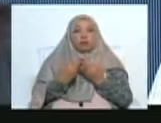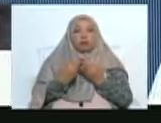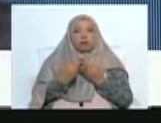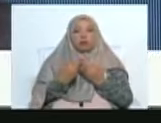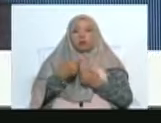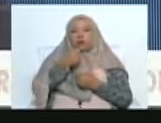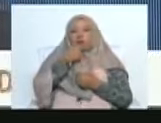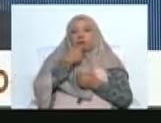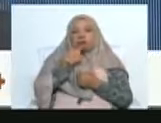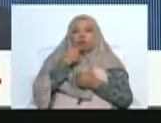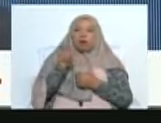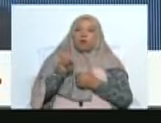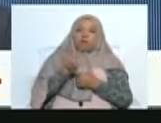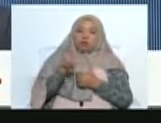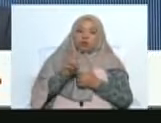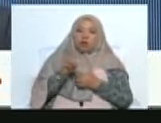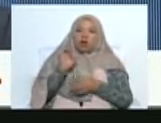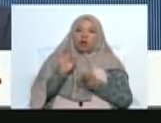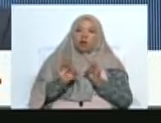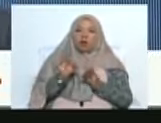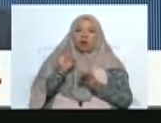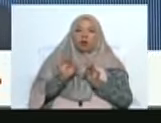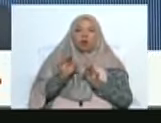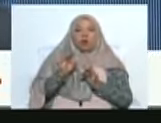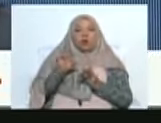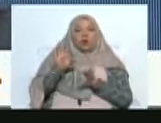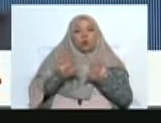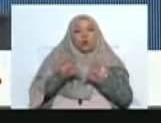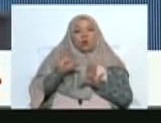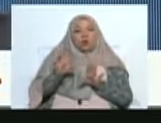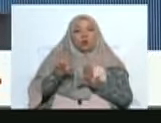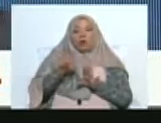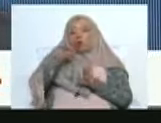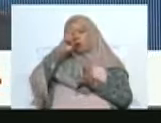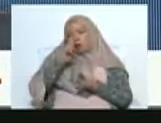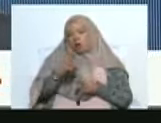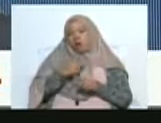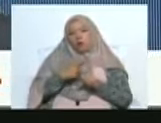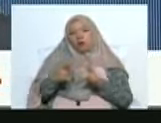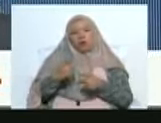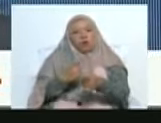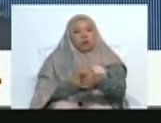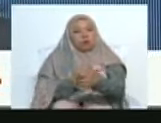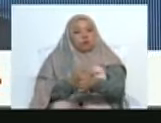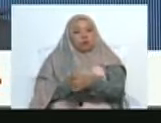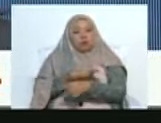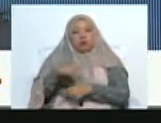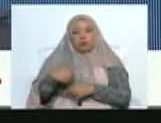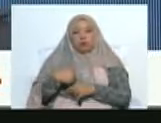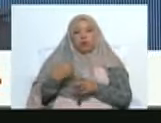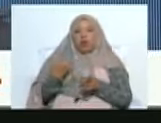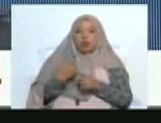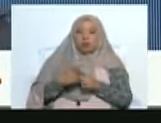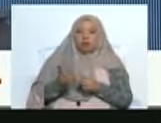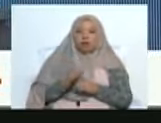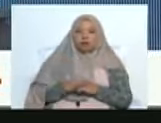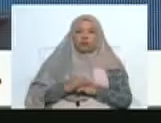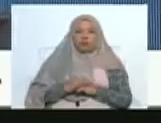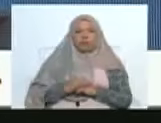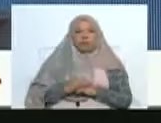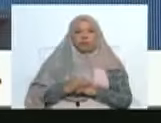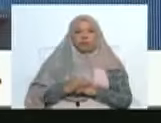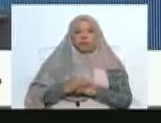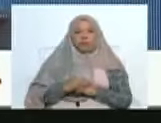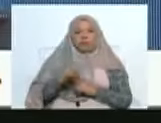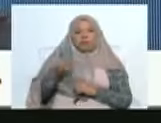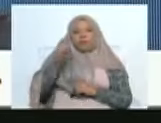maravilla que somos los venezolanos, que justamente nos destacamos por el respeto, por la hermandad y por supuesto por nuestra diversidad, hace que hoy estemos acá en